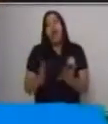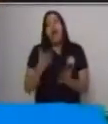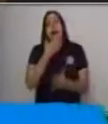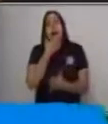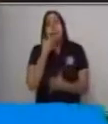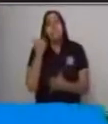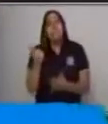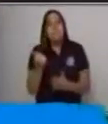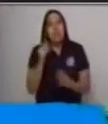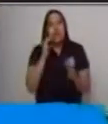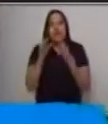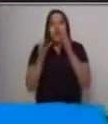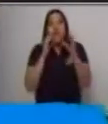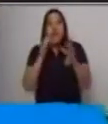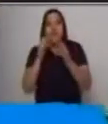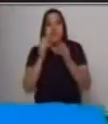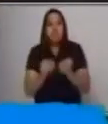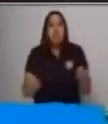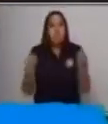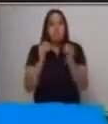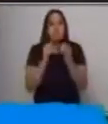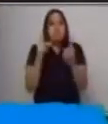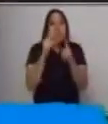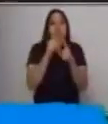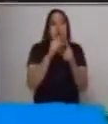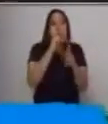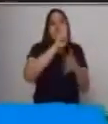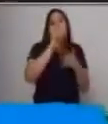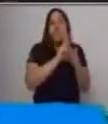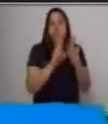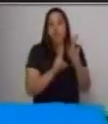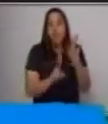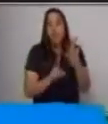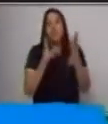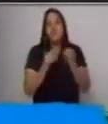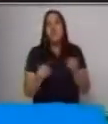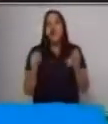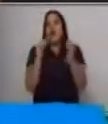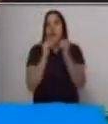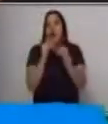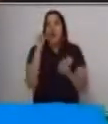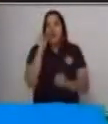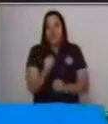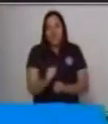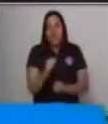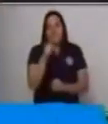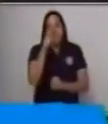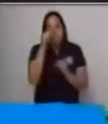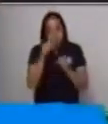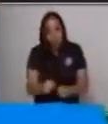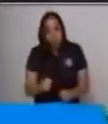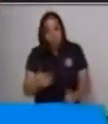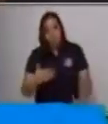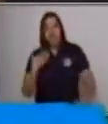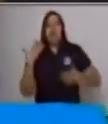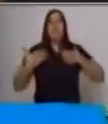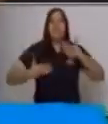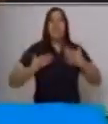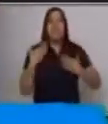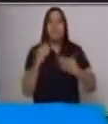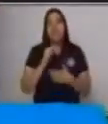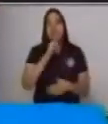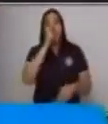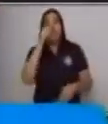y que tengas más vocabulario y puedas expresarte ante los demás